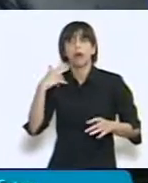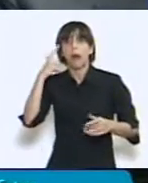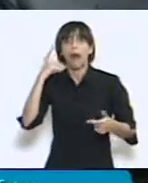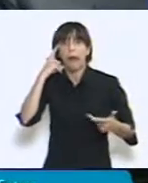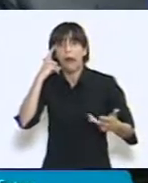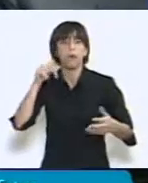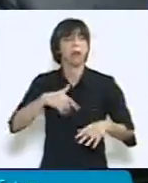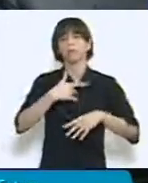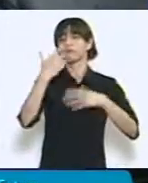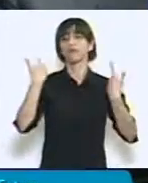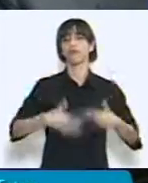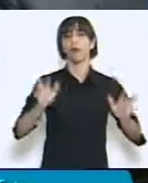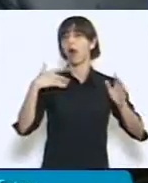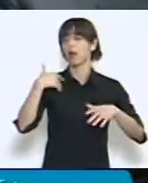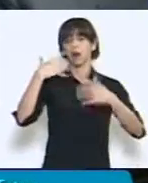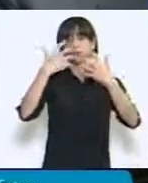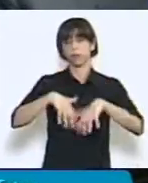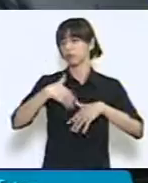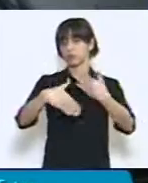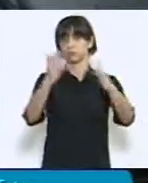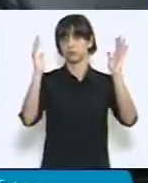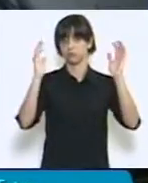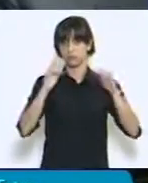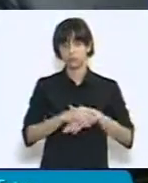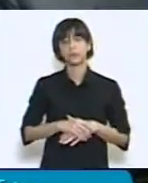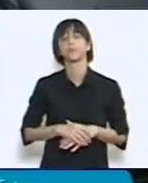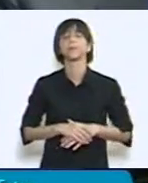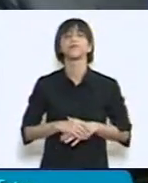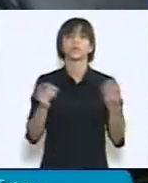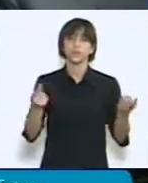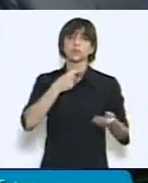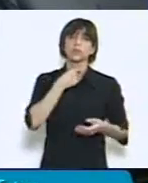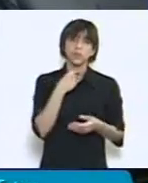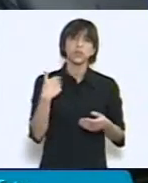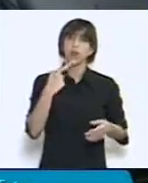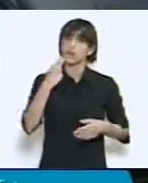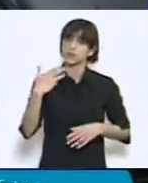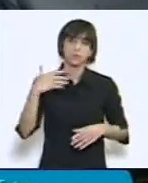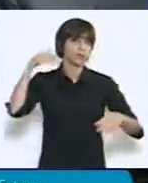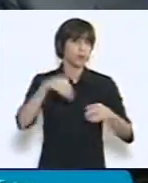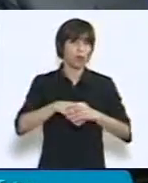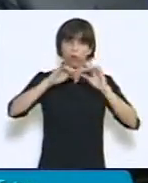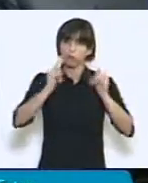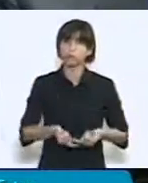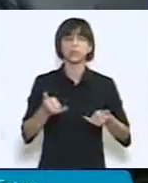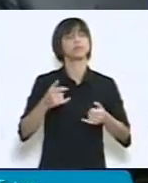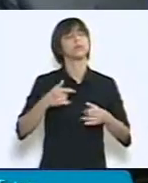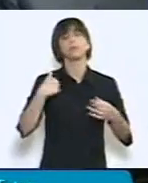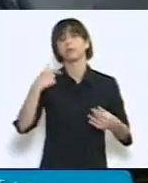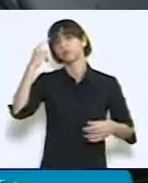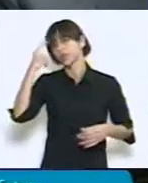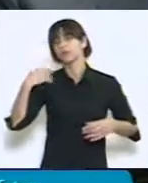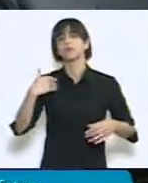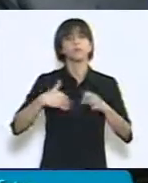Finalmente, quiero adelantar mi voto positivo, señora Presidenta, remarcando y resaltando que debemos